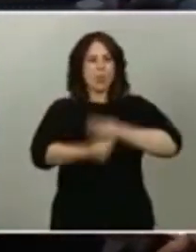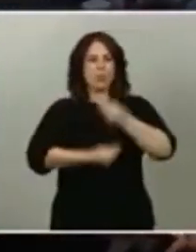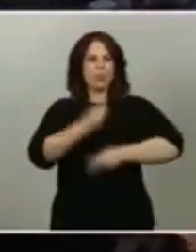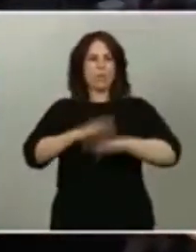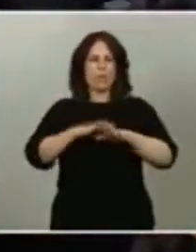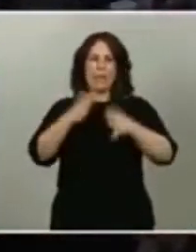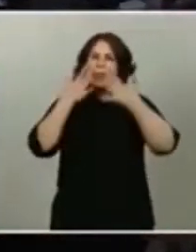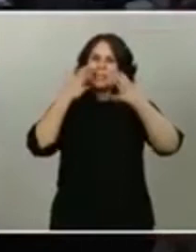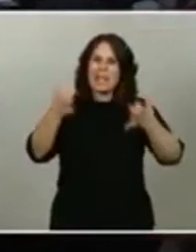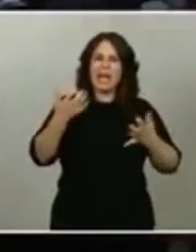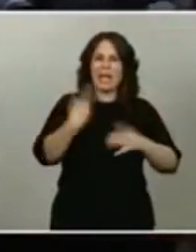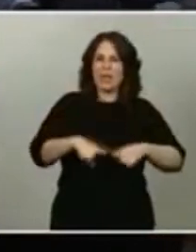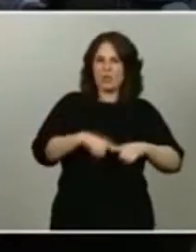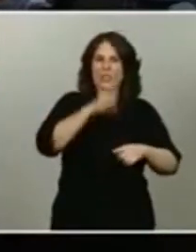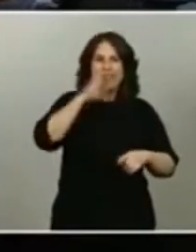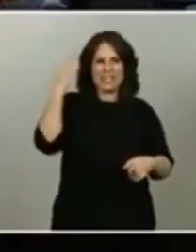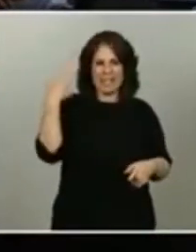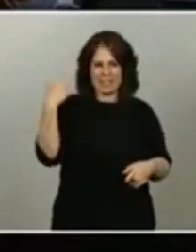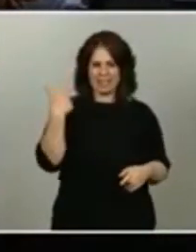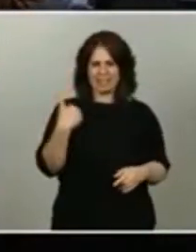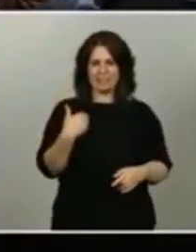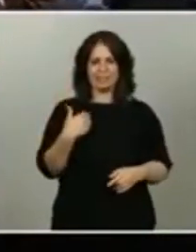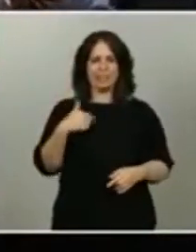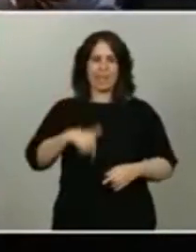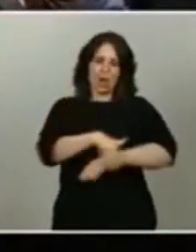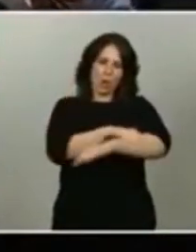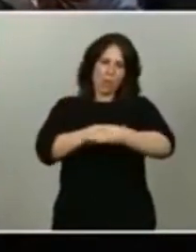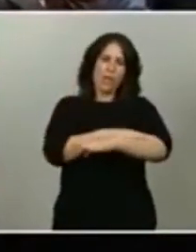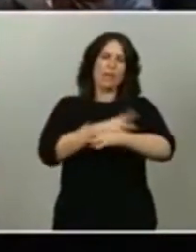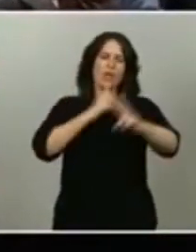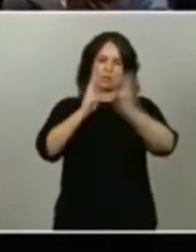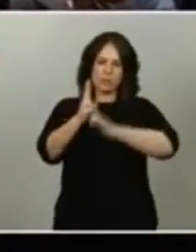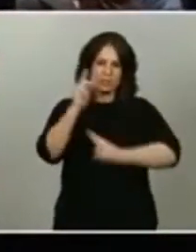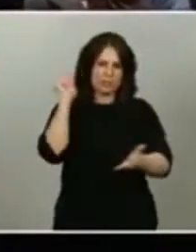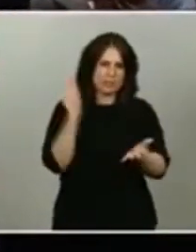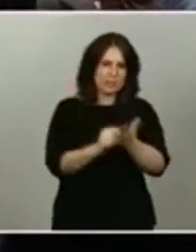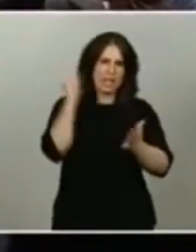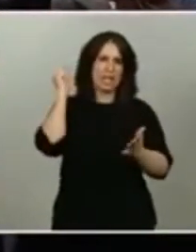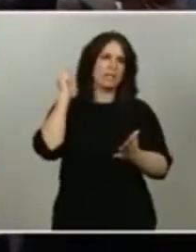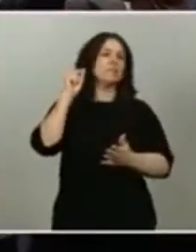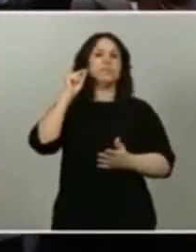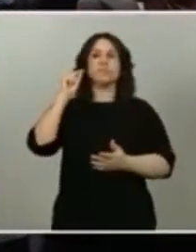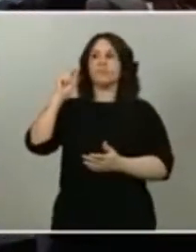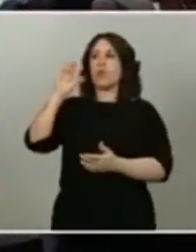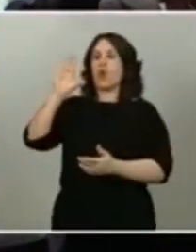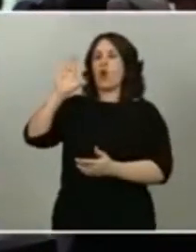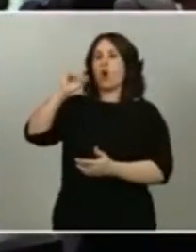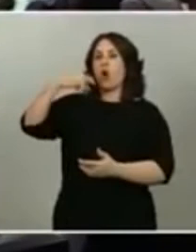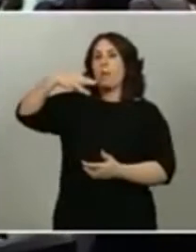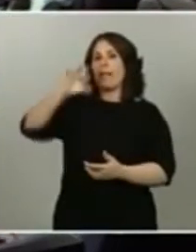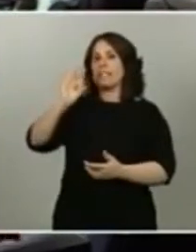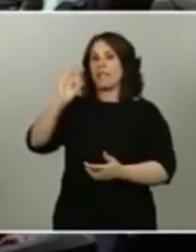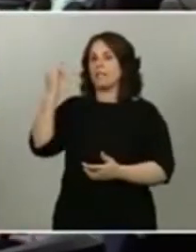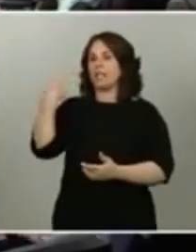dicho anteriormente de que este gobierno actuó rápidamente en el momento en que la OMS declara la pandemia cuando todavía teníamos unas cifras de